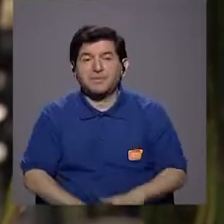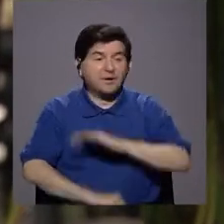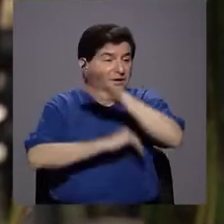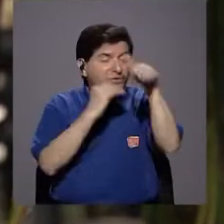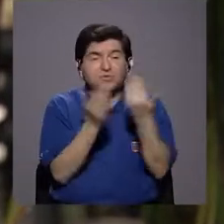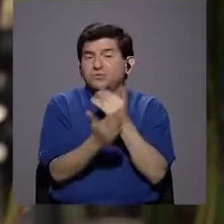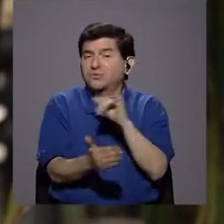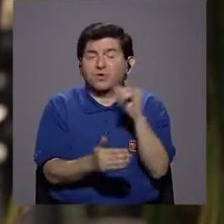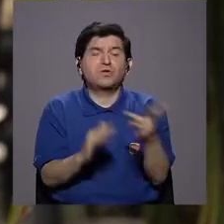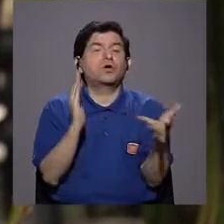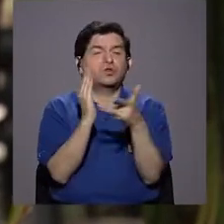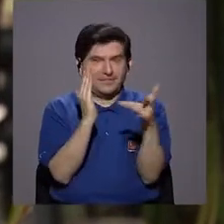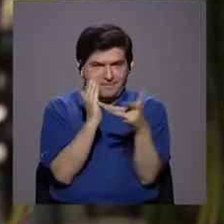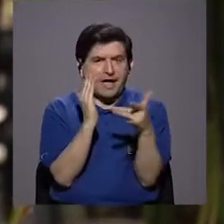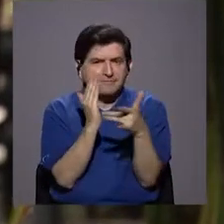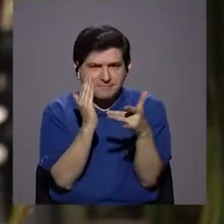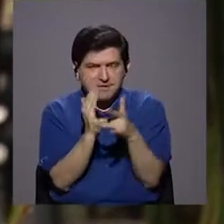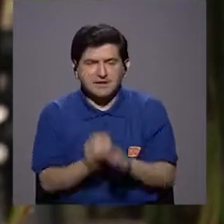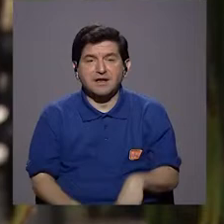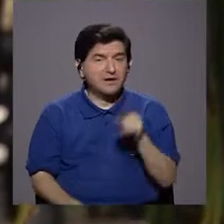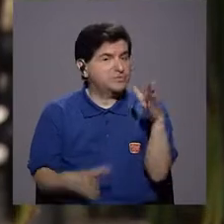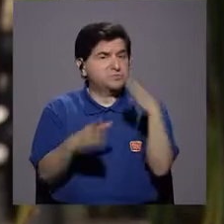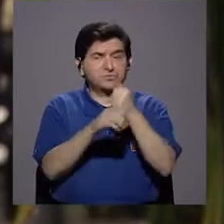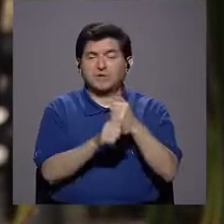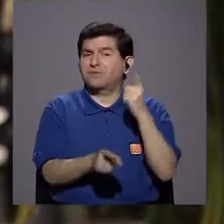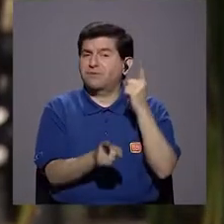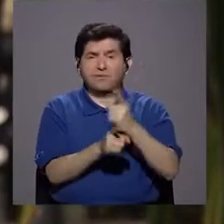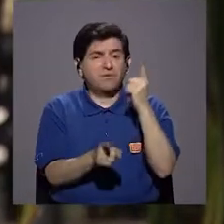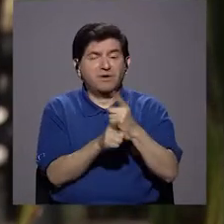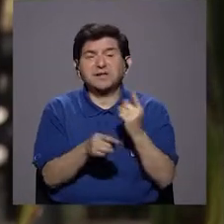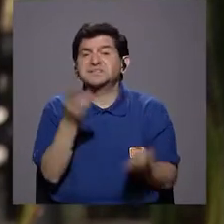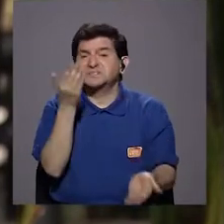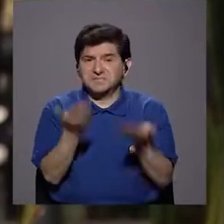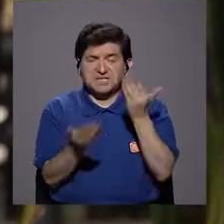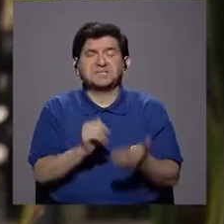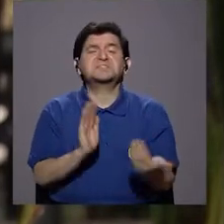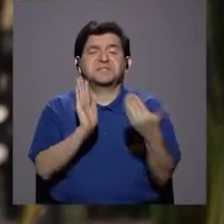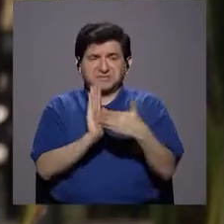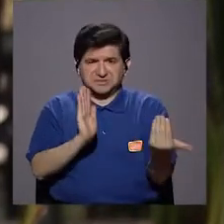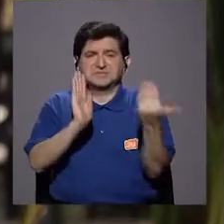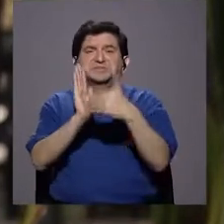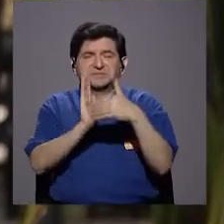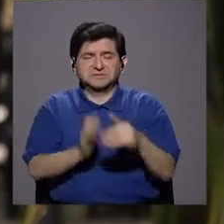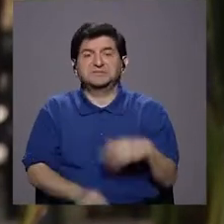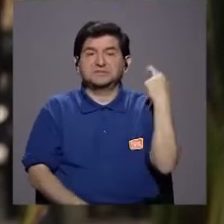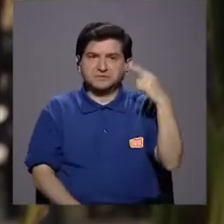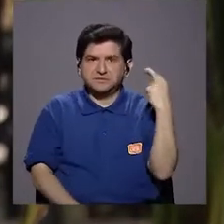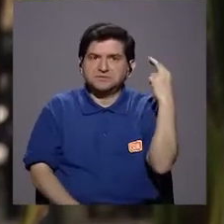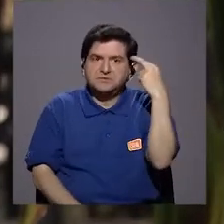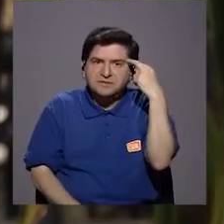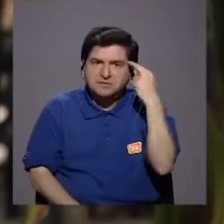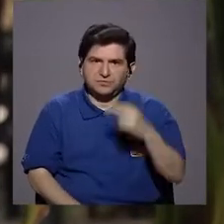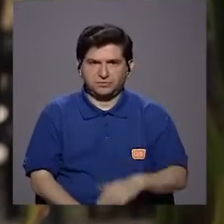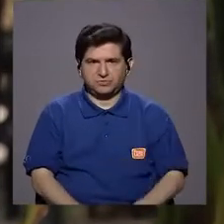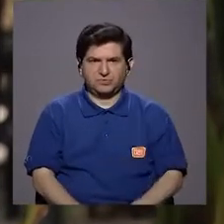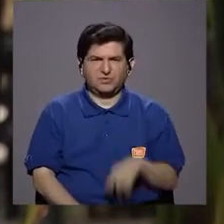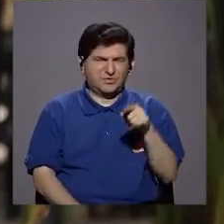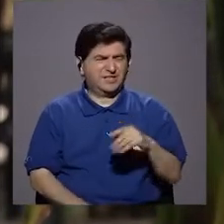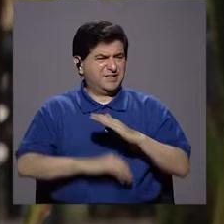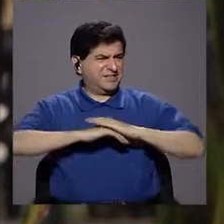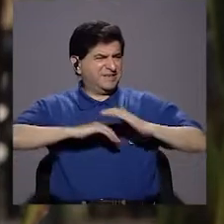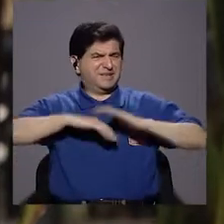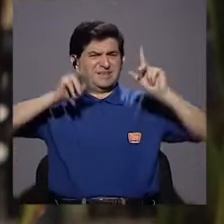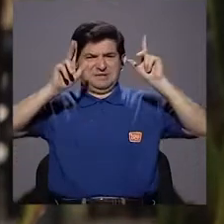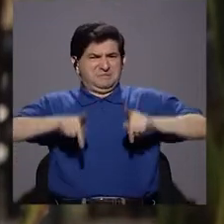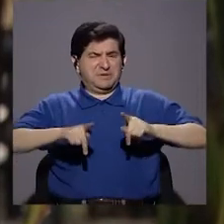Es como todo, técnica también. Si no lo haces de manera adecuada, es muy probable que te lastimes y que por eso sea, digamos,